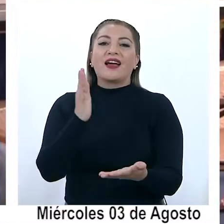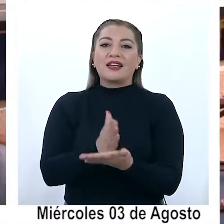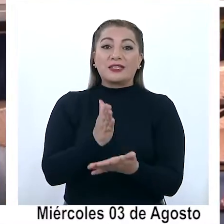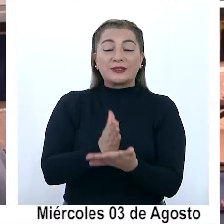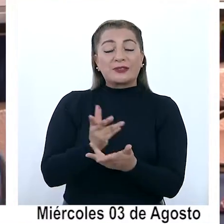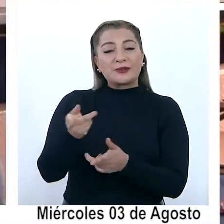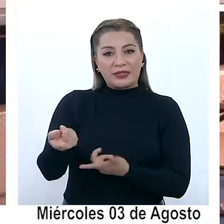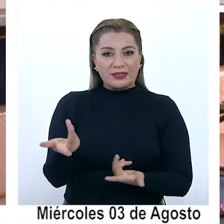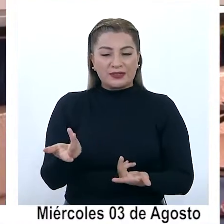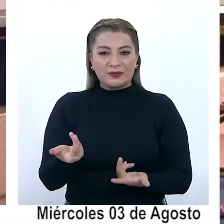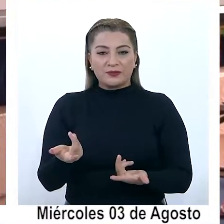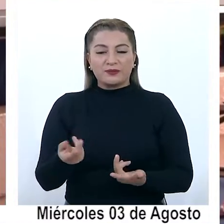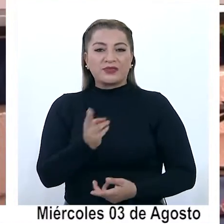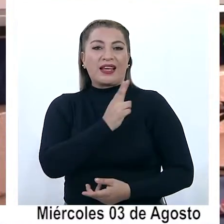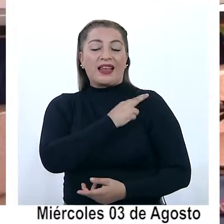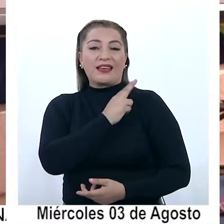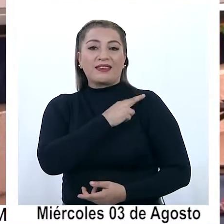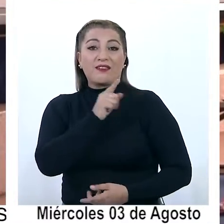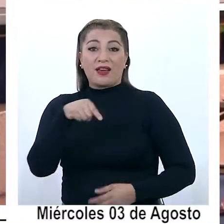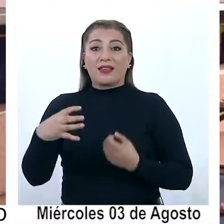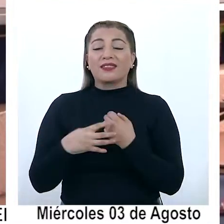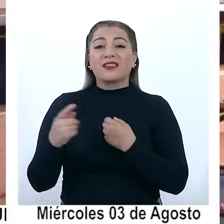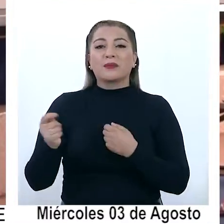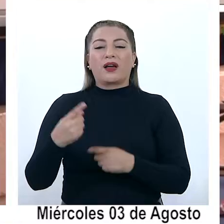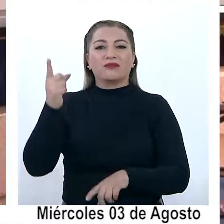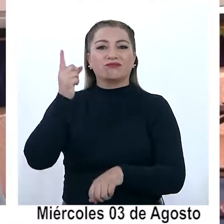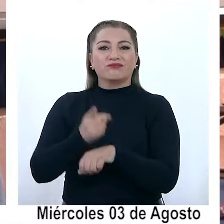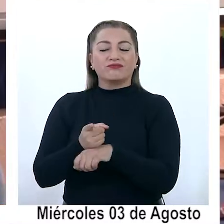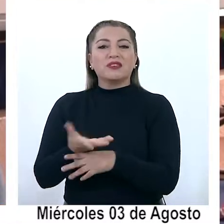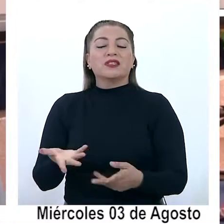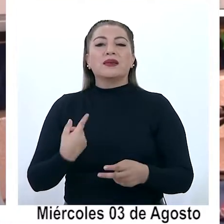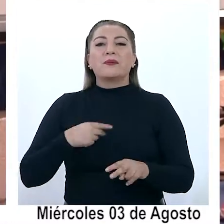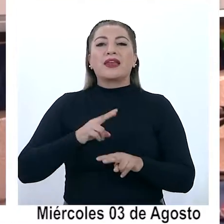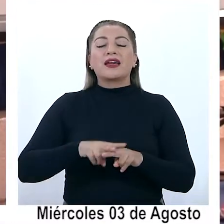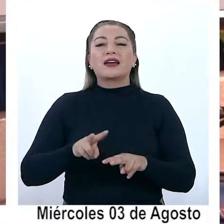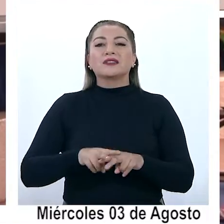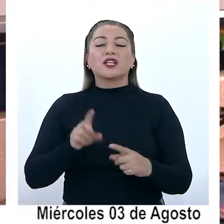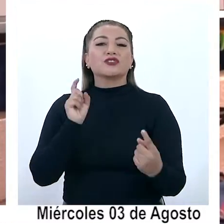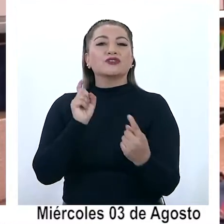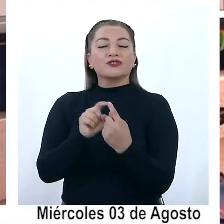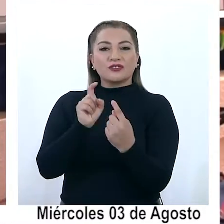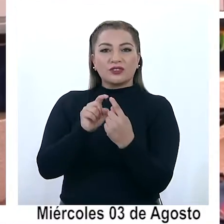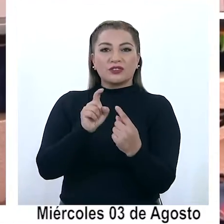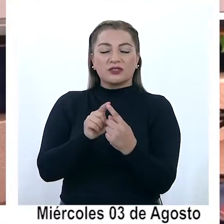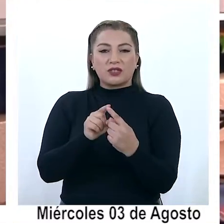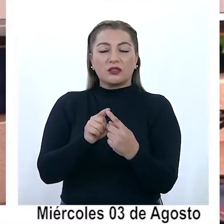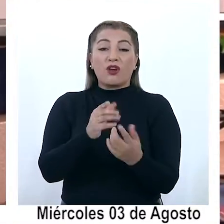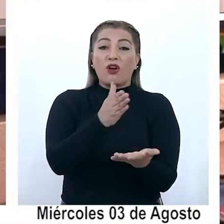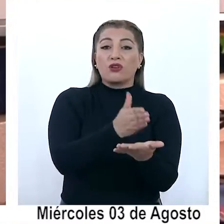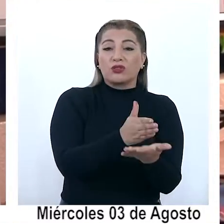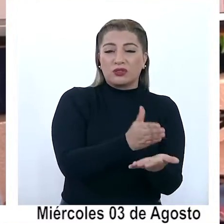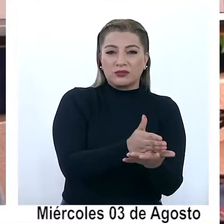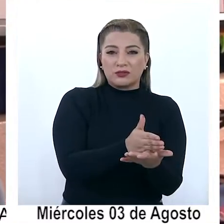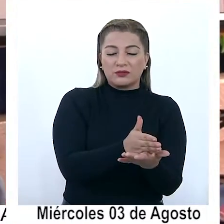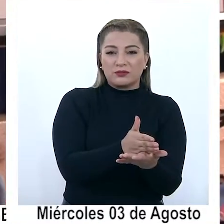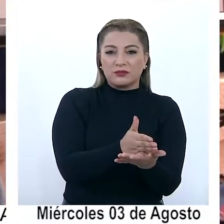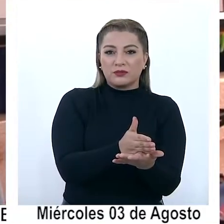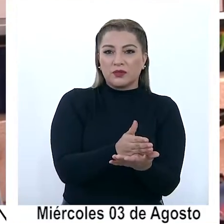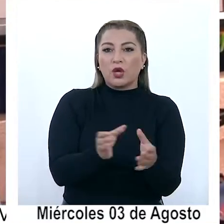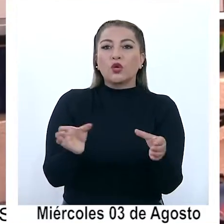Para ello, la jefa provincial, ¿cierto?, tiene el mandato también de poder restablecer una conexión con los colegios, con los